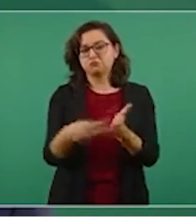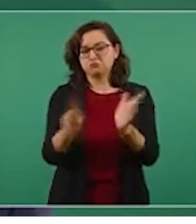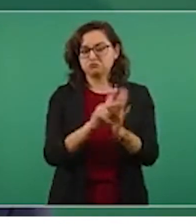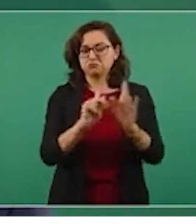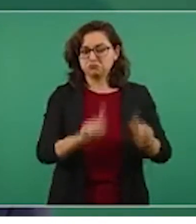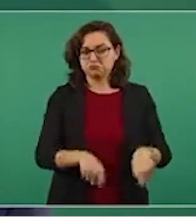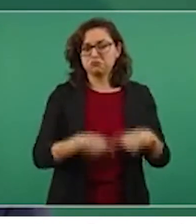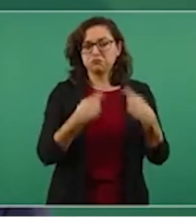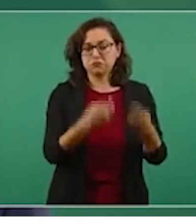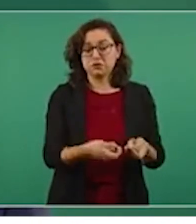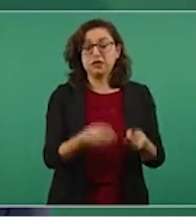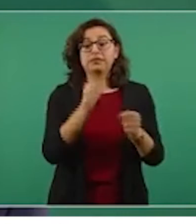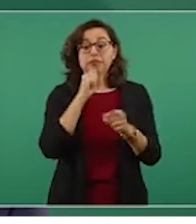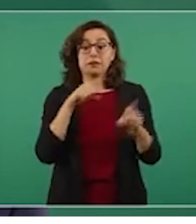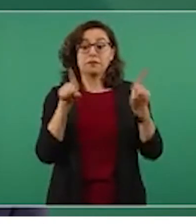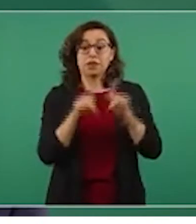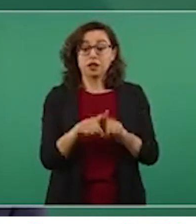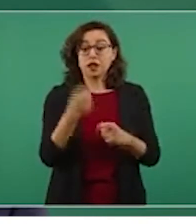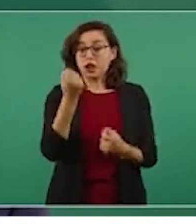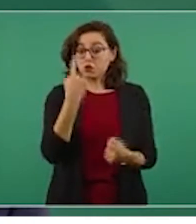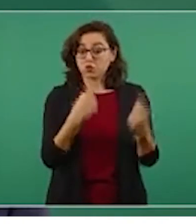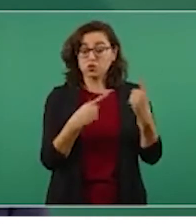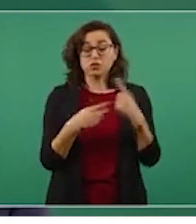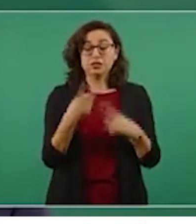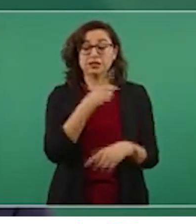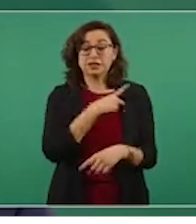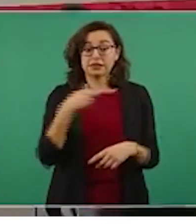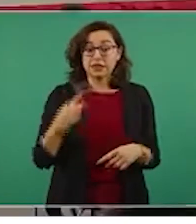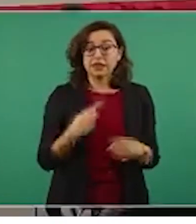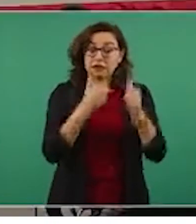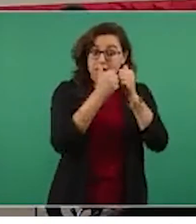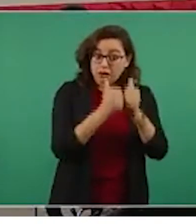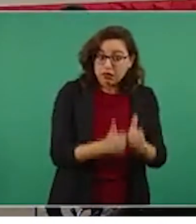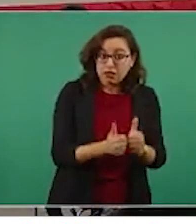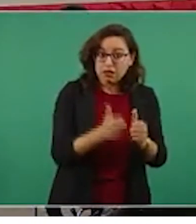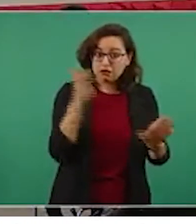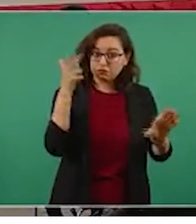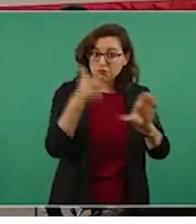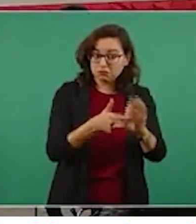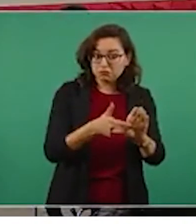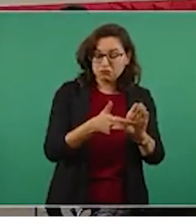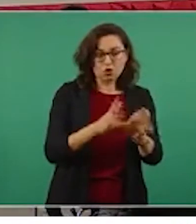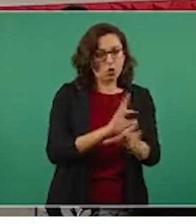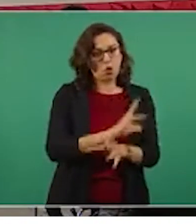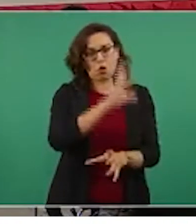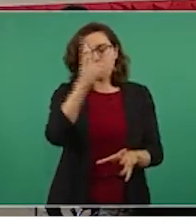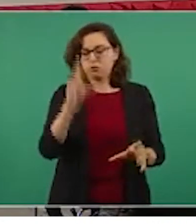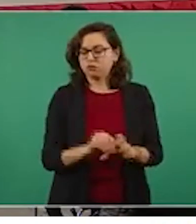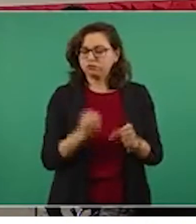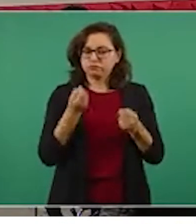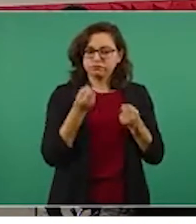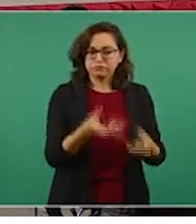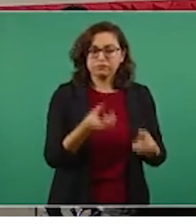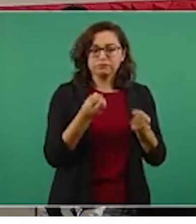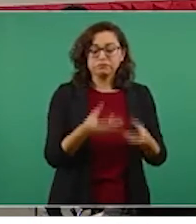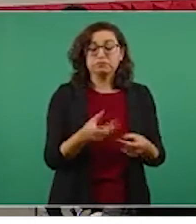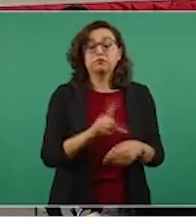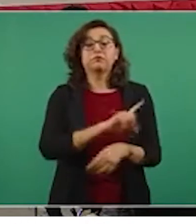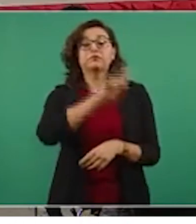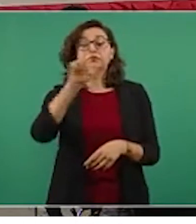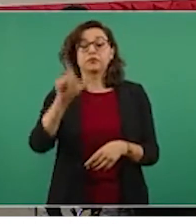manutención completa. Las y los jóvenes obtendrán su título,